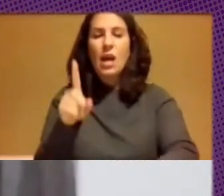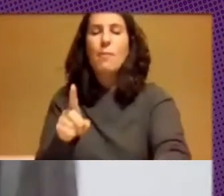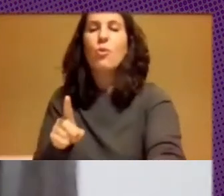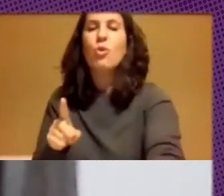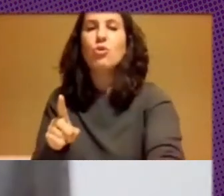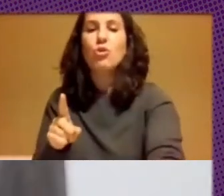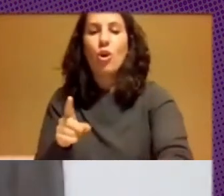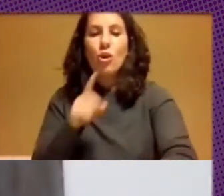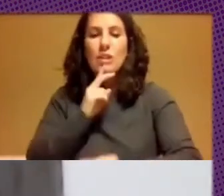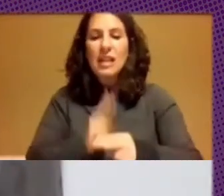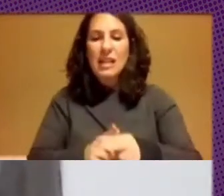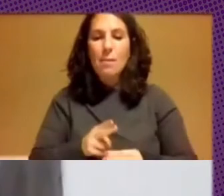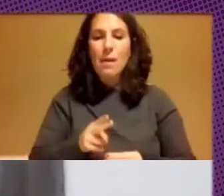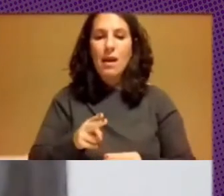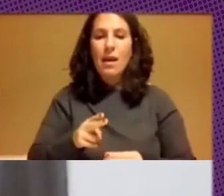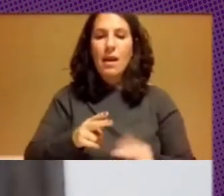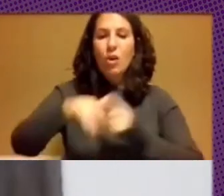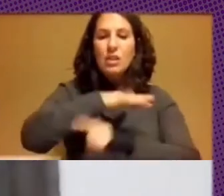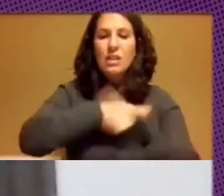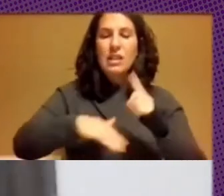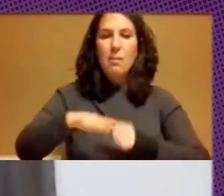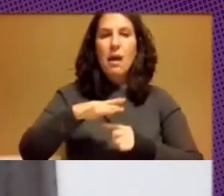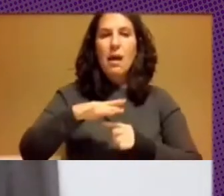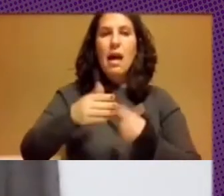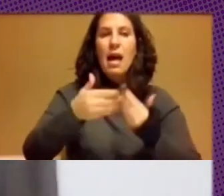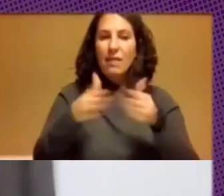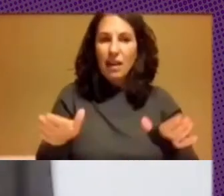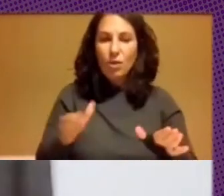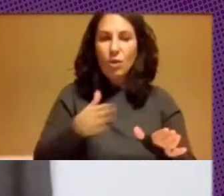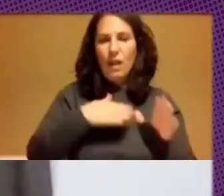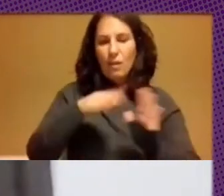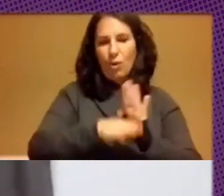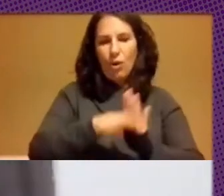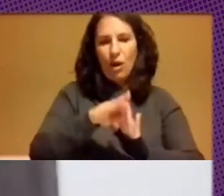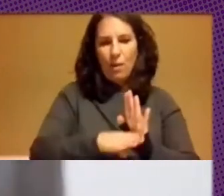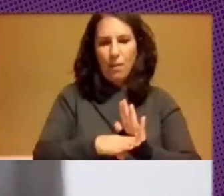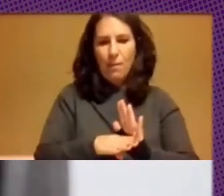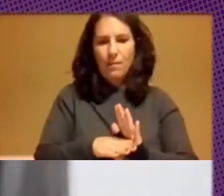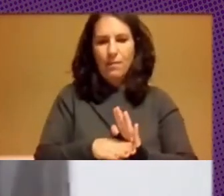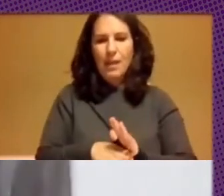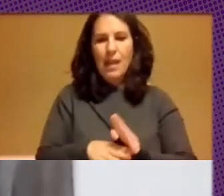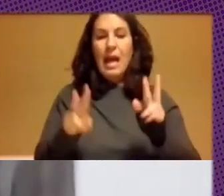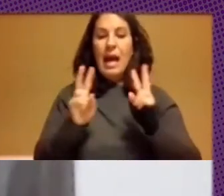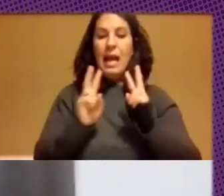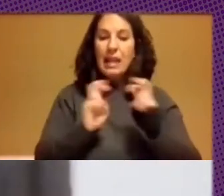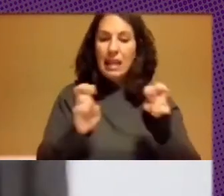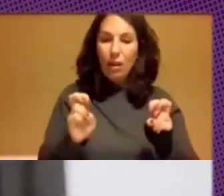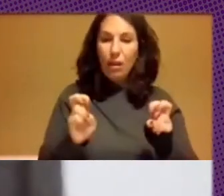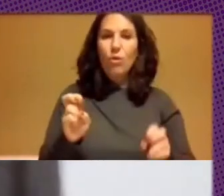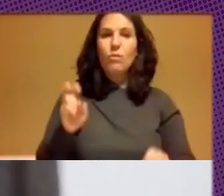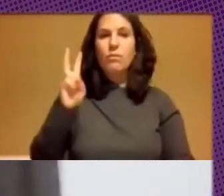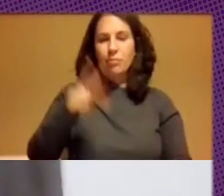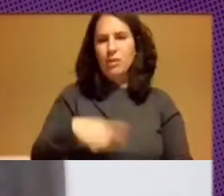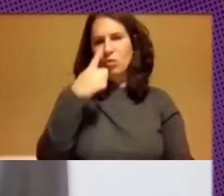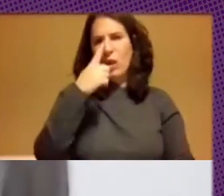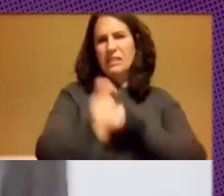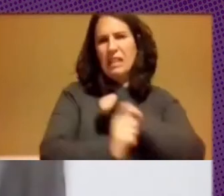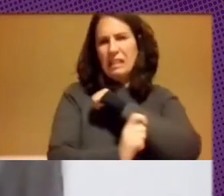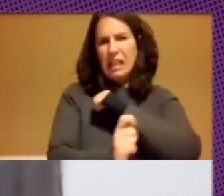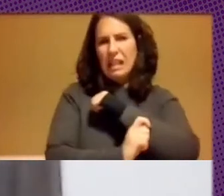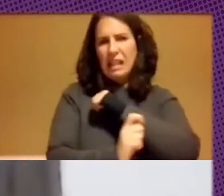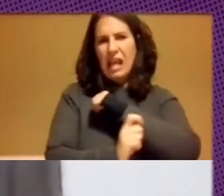denominamos como un ecosistema digital abierto del programa. Al inicio comenzó siendo una estrategia